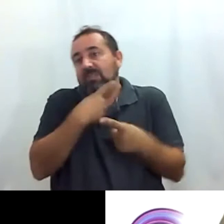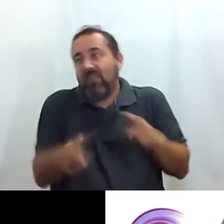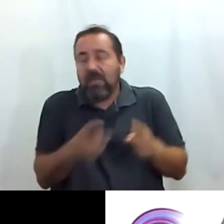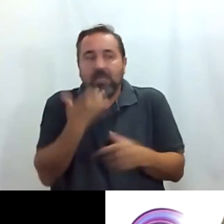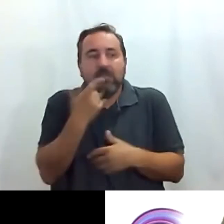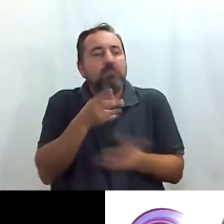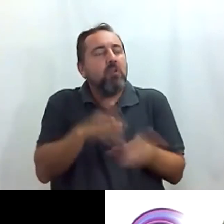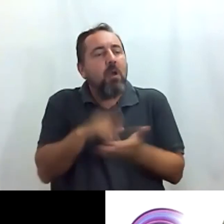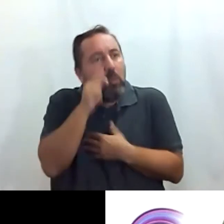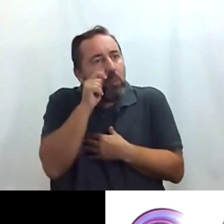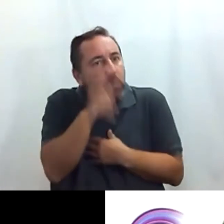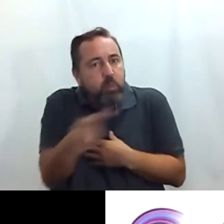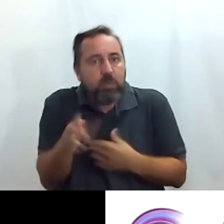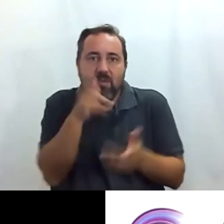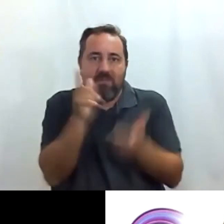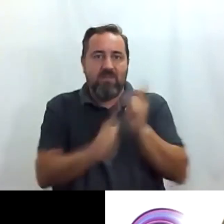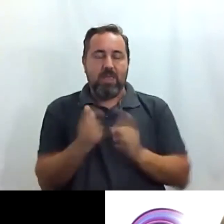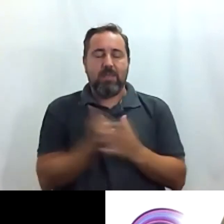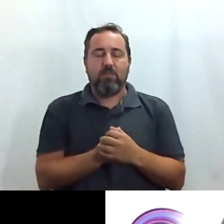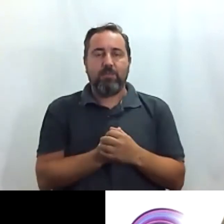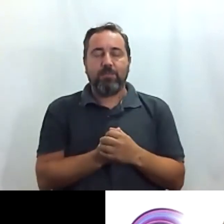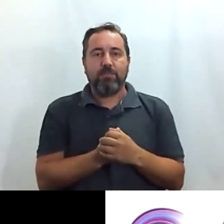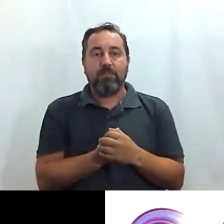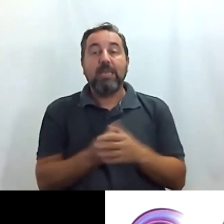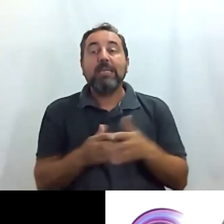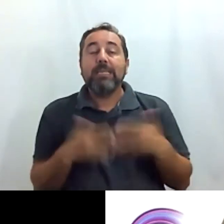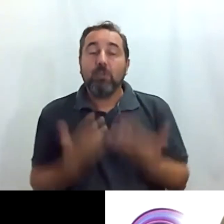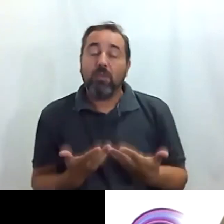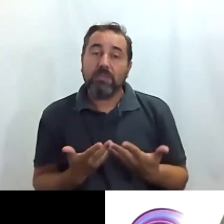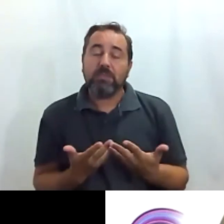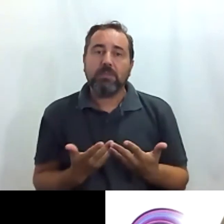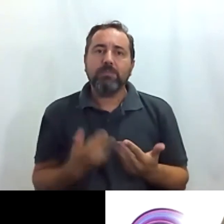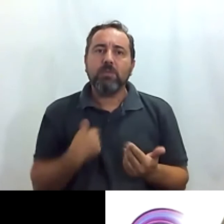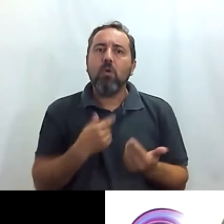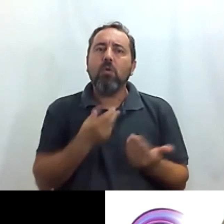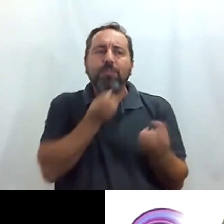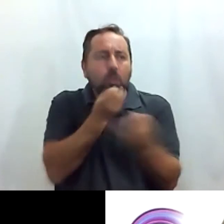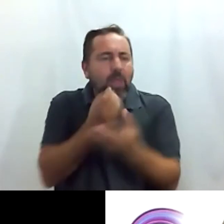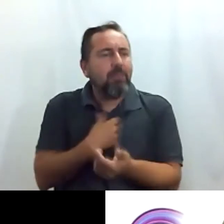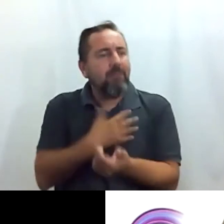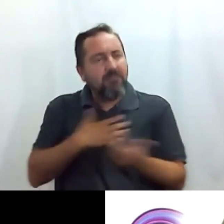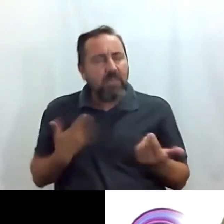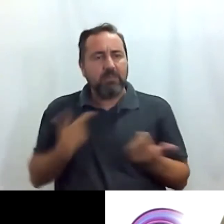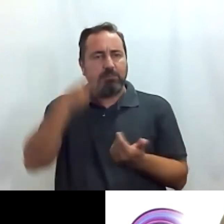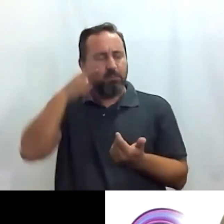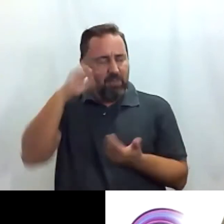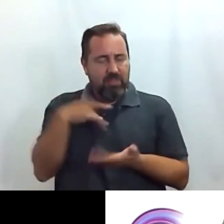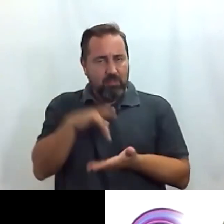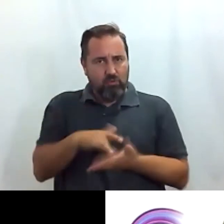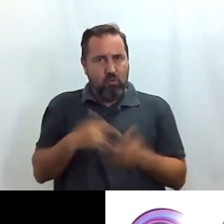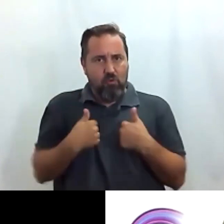visitando ¿no? en plan viajero entonces yo os quiero contar un poco la experiencia que tuve